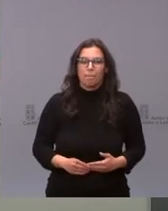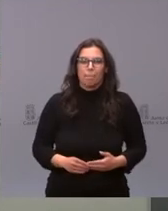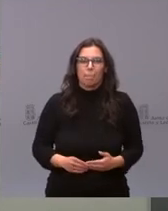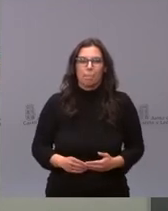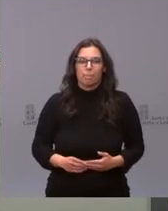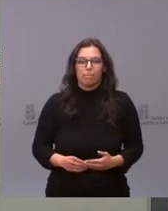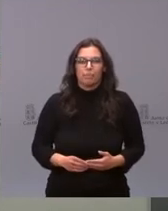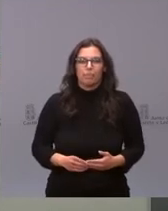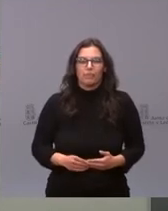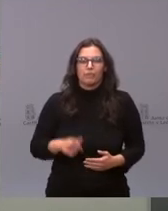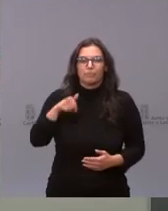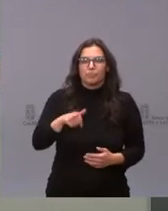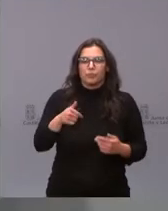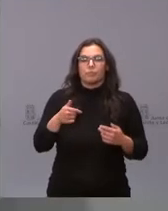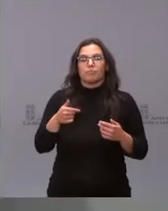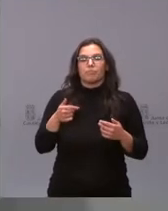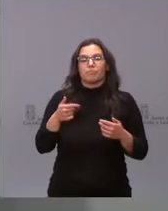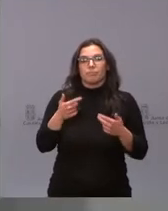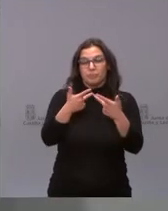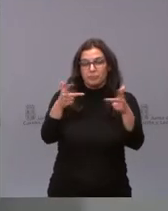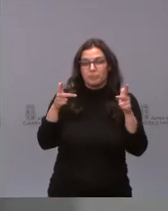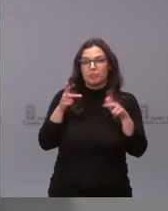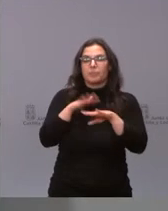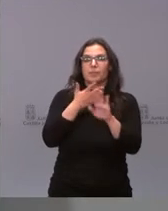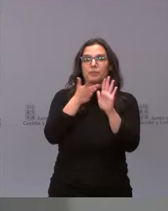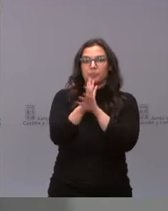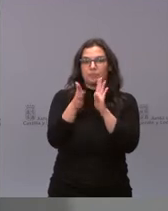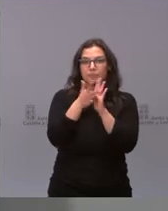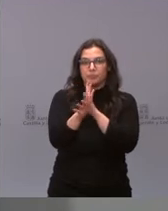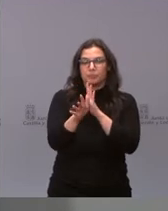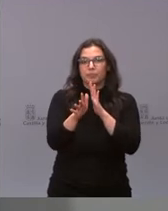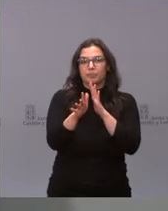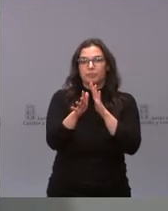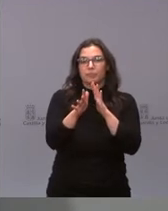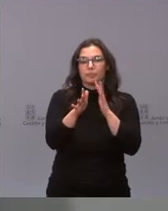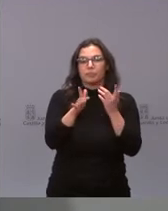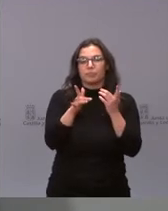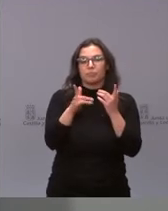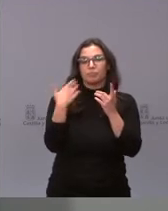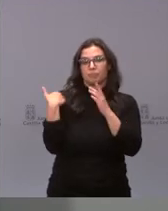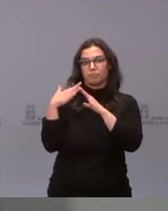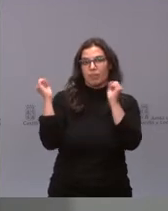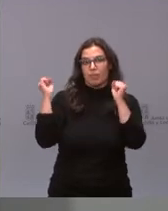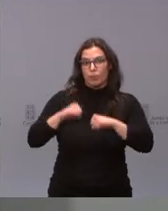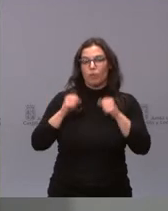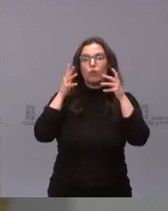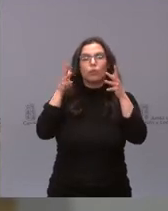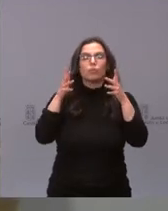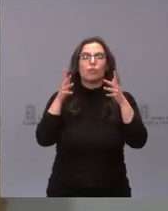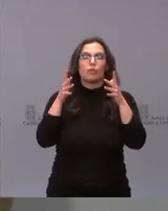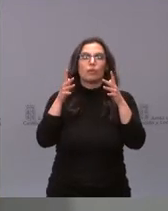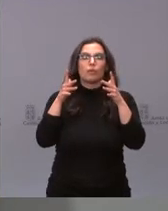Comparecemos hoy para dar cuenta de los acuerdos del Consejo